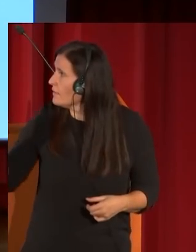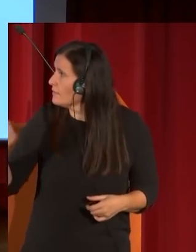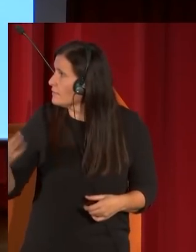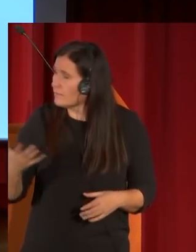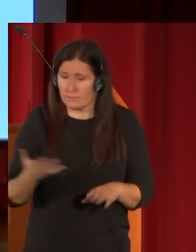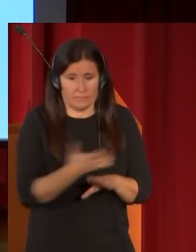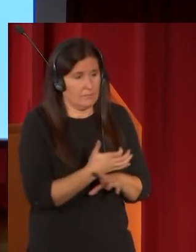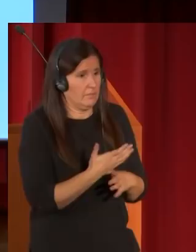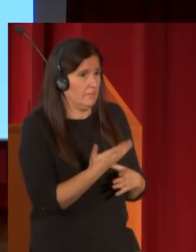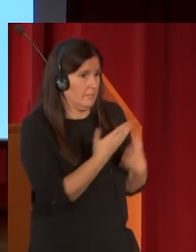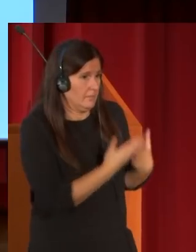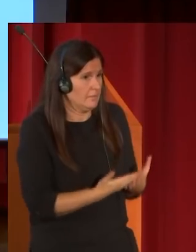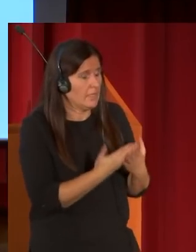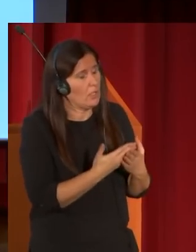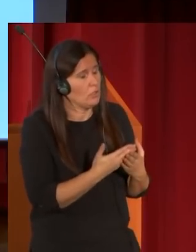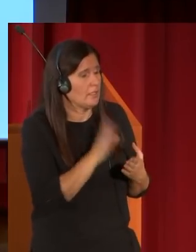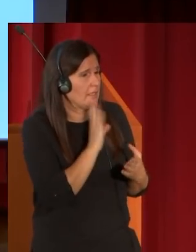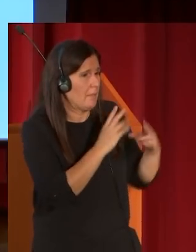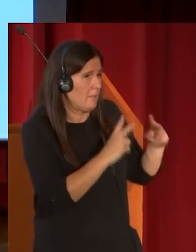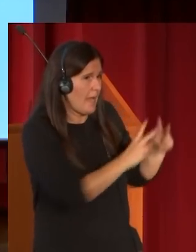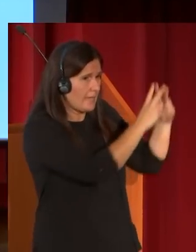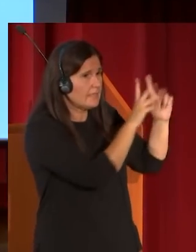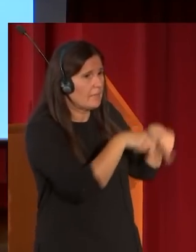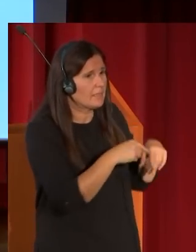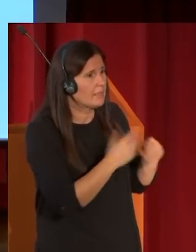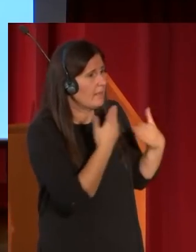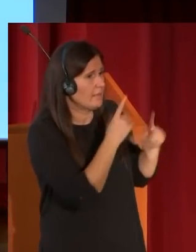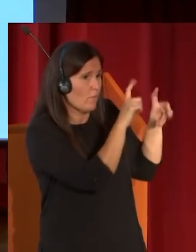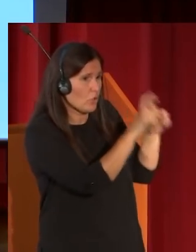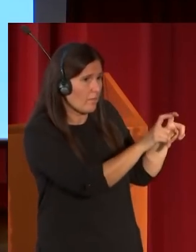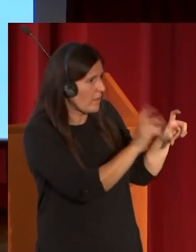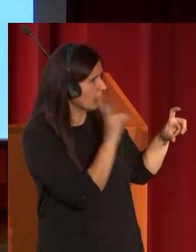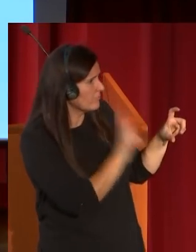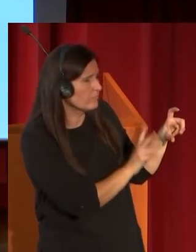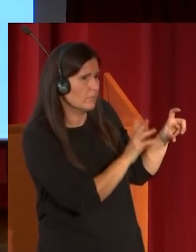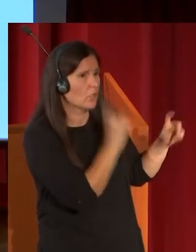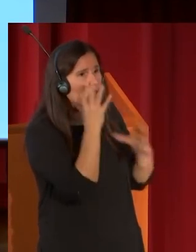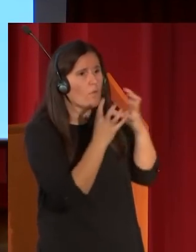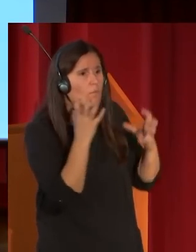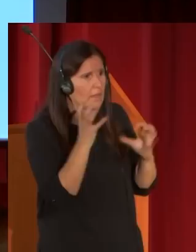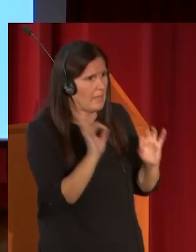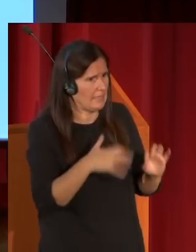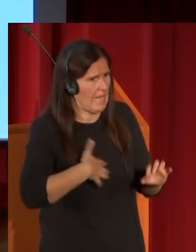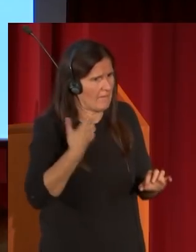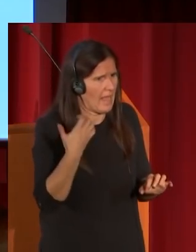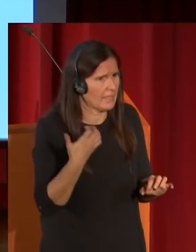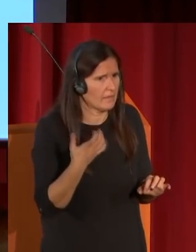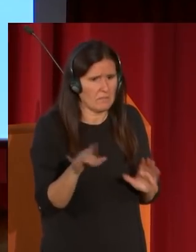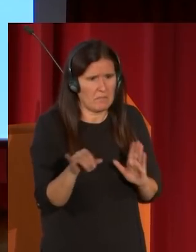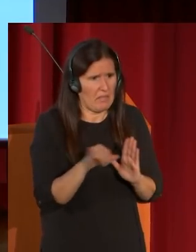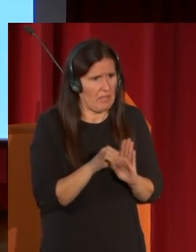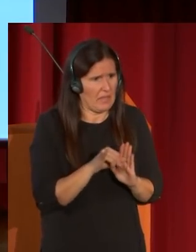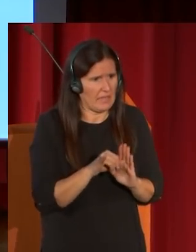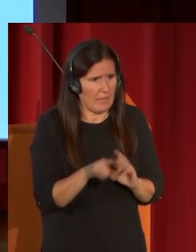jardín de plantes de París o también por fotografías que le valen porque son animales salvajes muy cercanos de